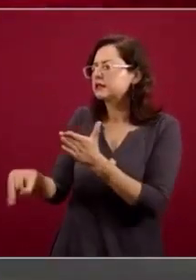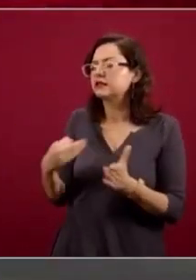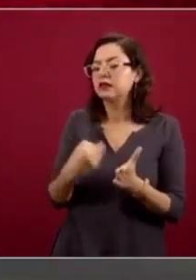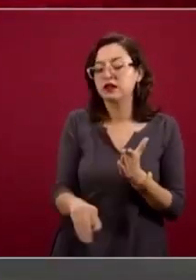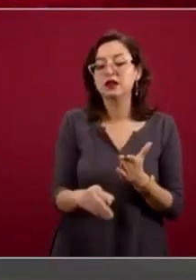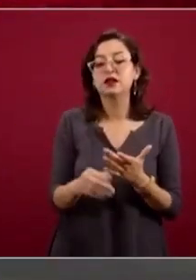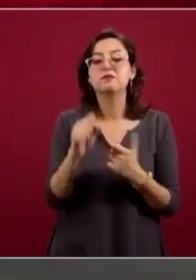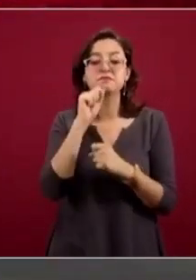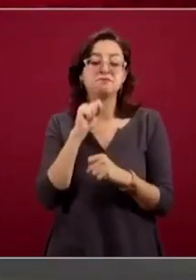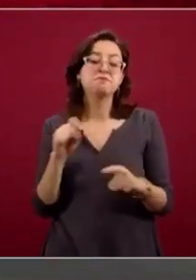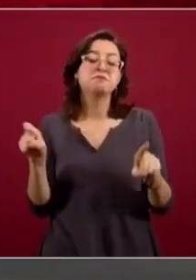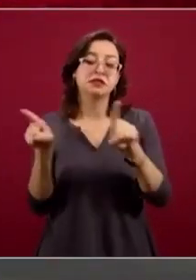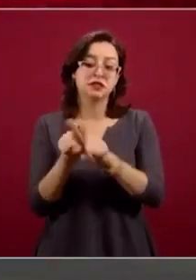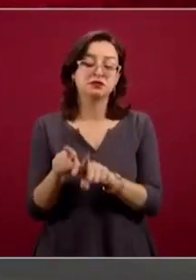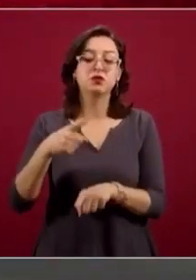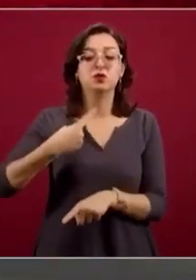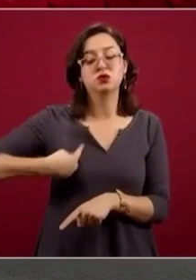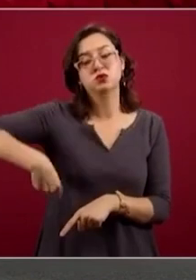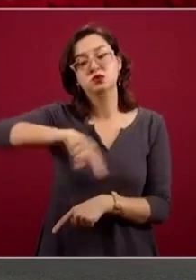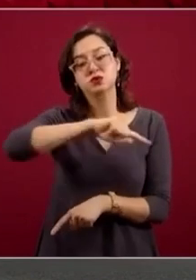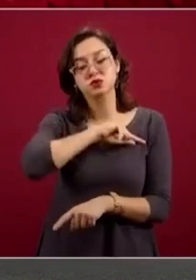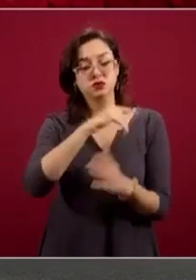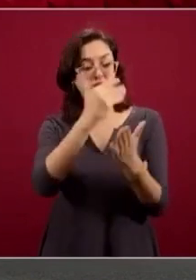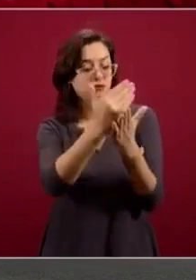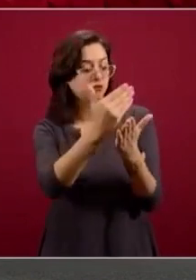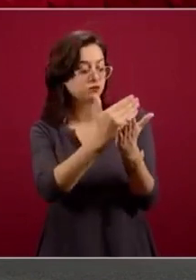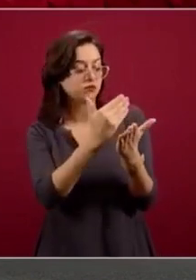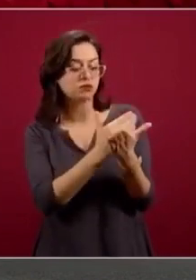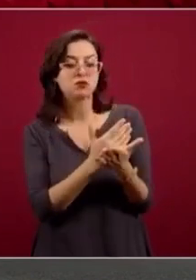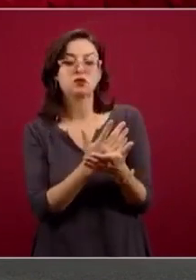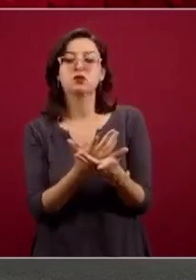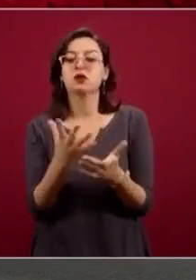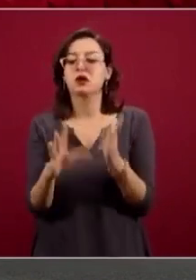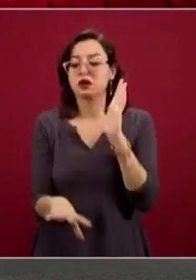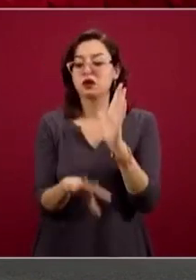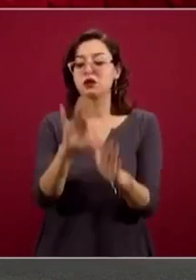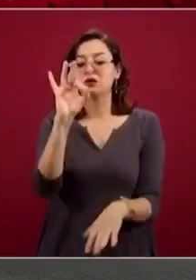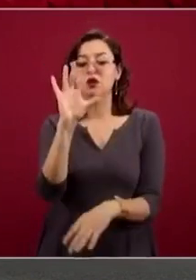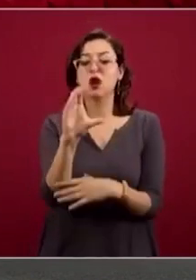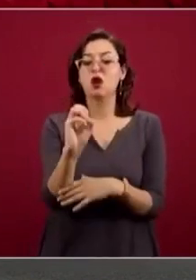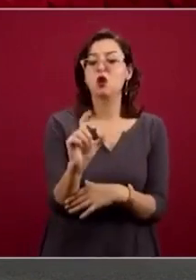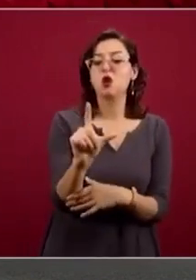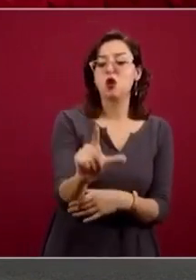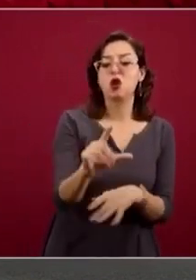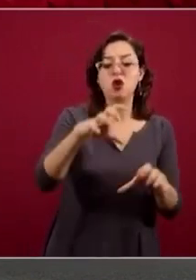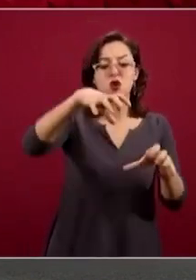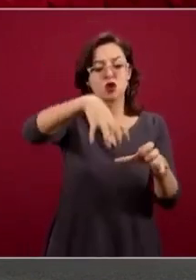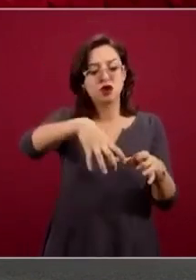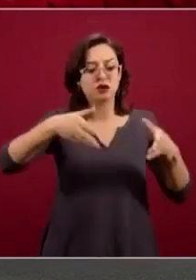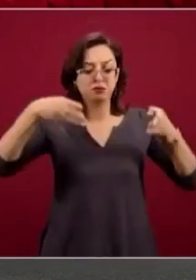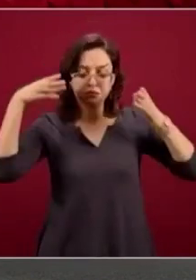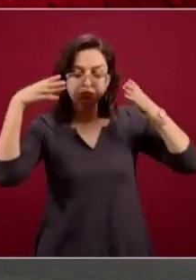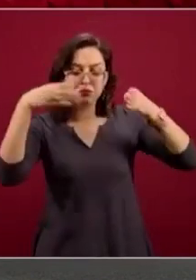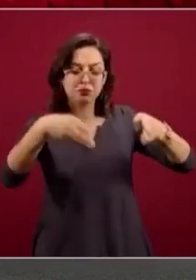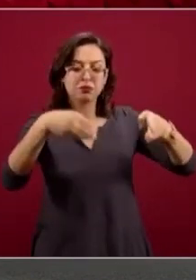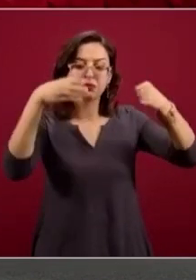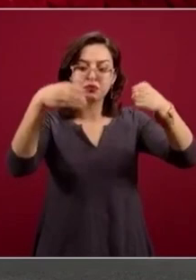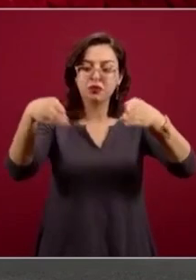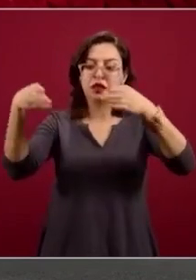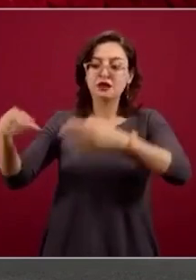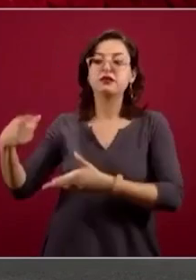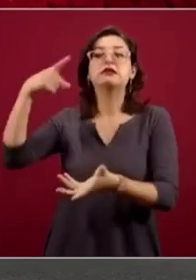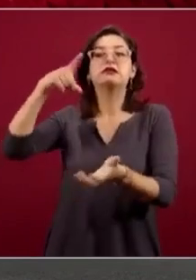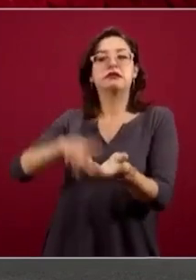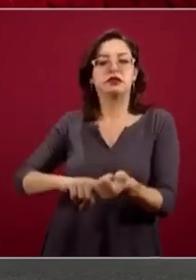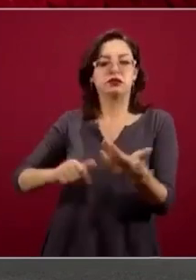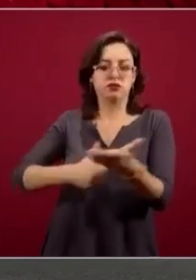que hemos desarrollado se toma en consideración qué colonias se van a estar trabajando en cada una de las ciudades,